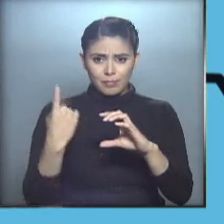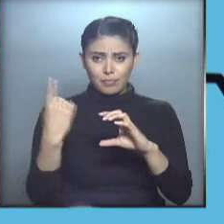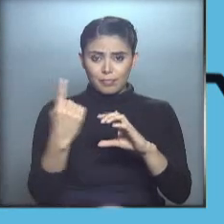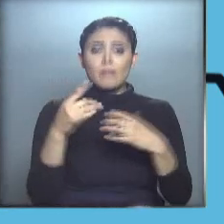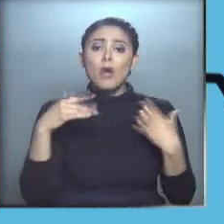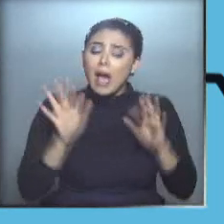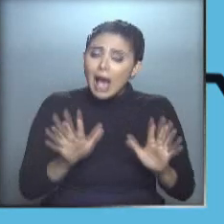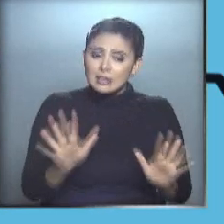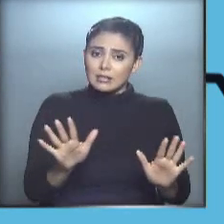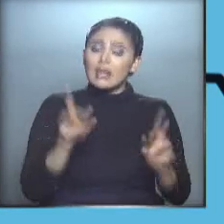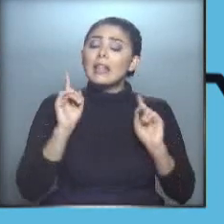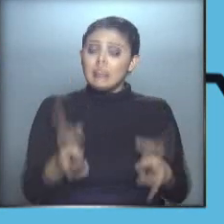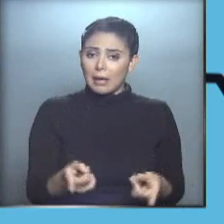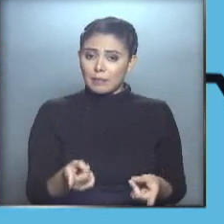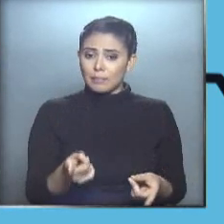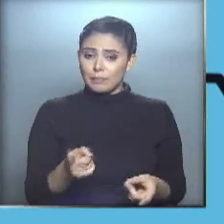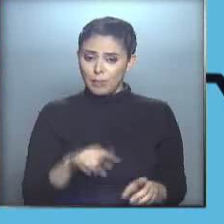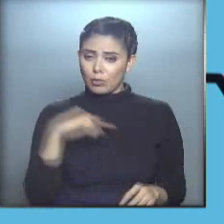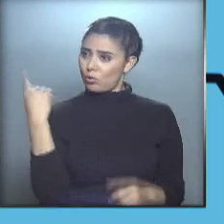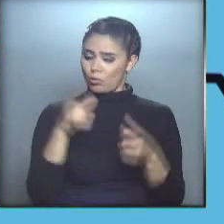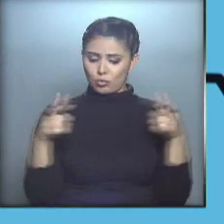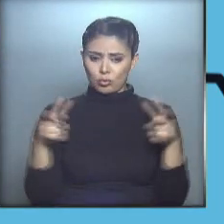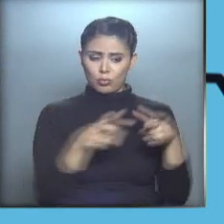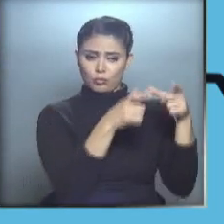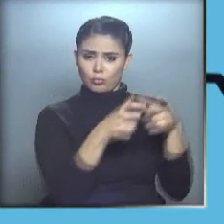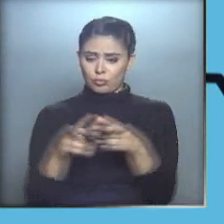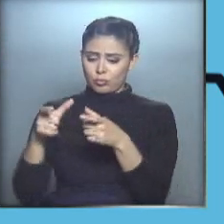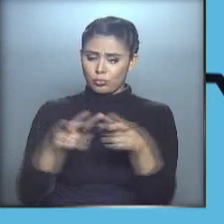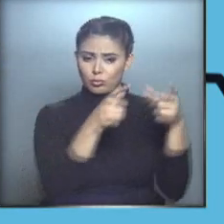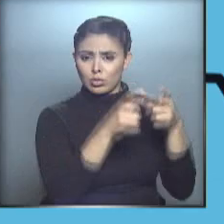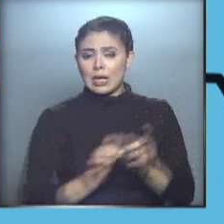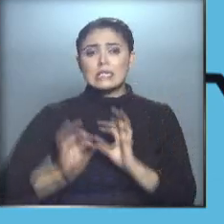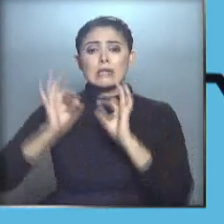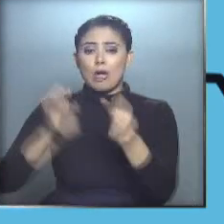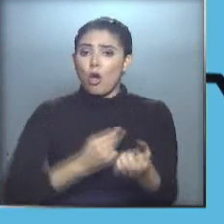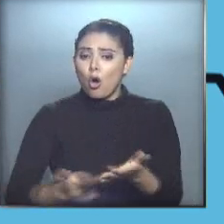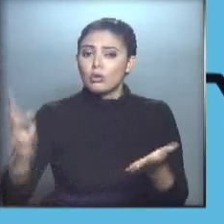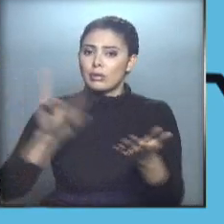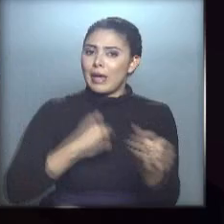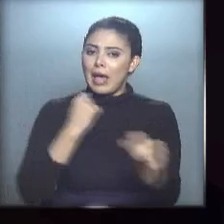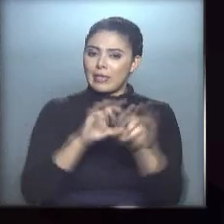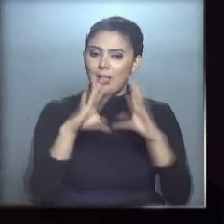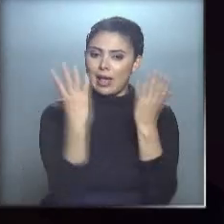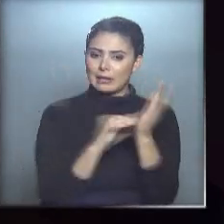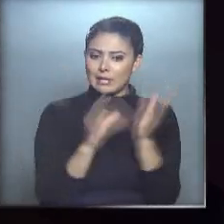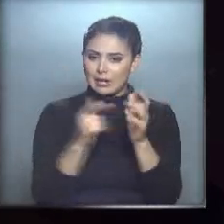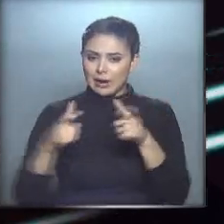Y así es como también nuestra cápsula rota y se traslada nuevamente a la Tierra.